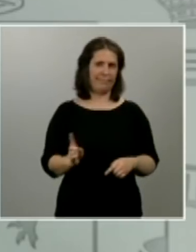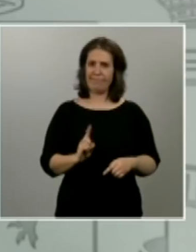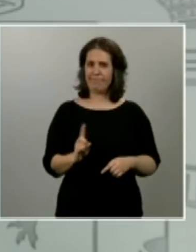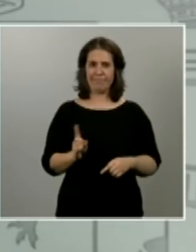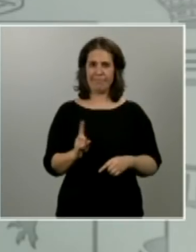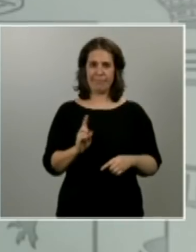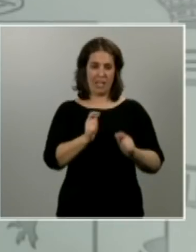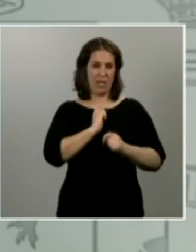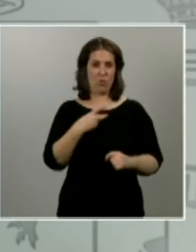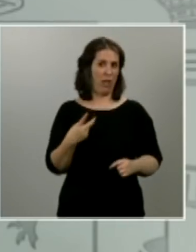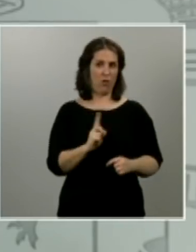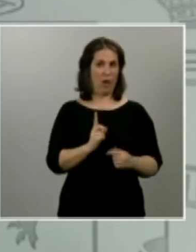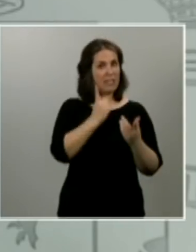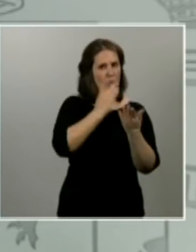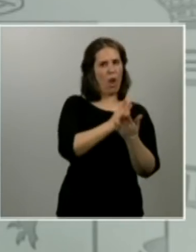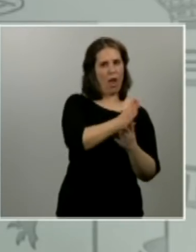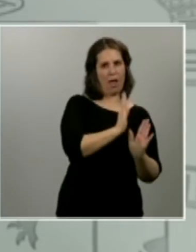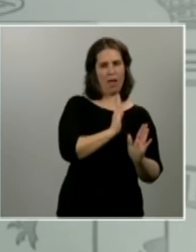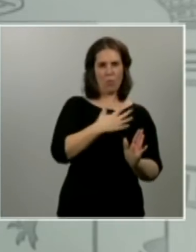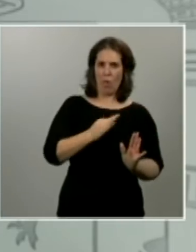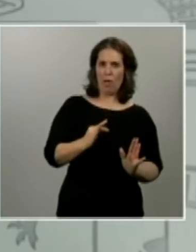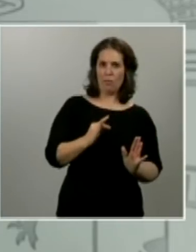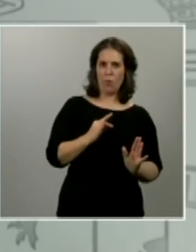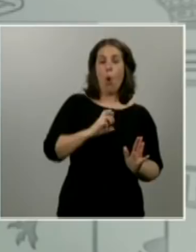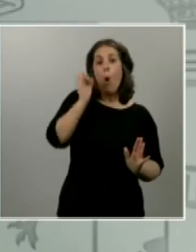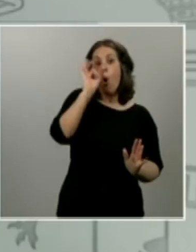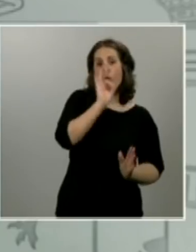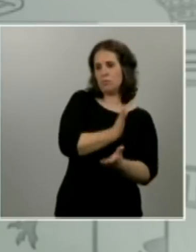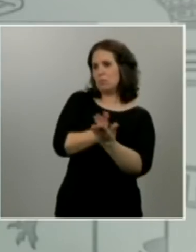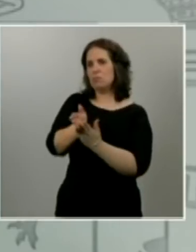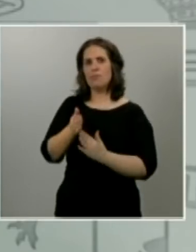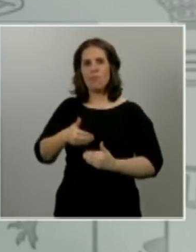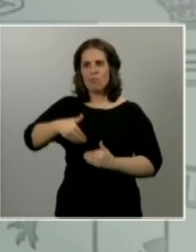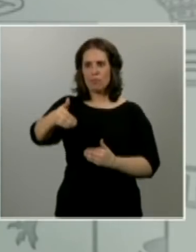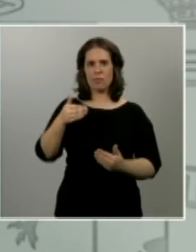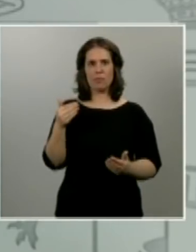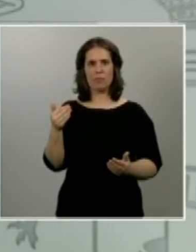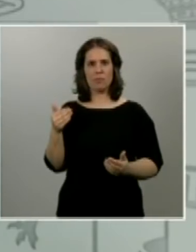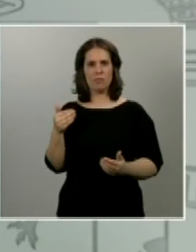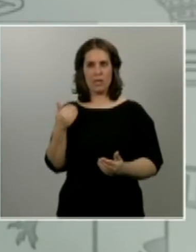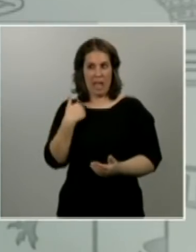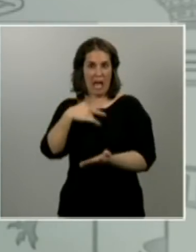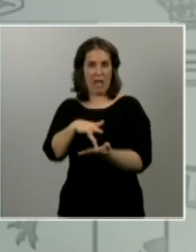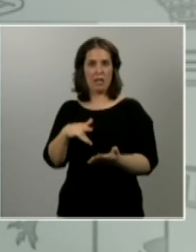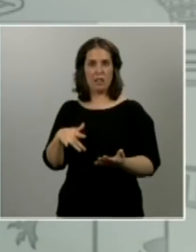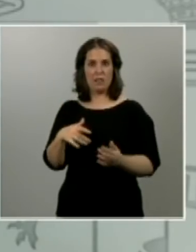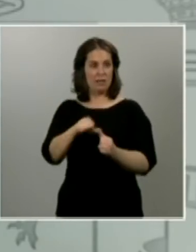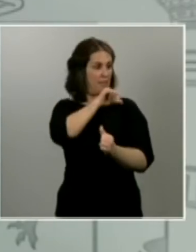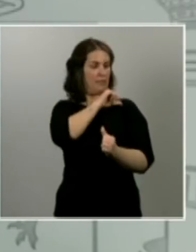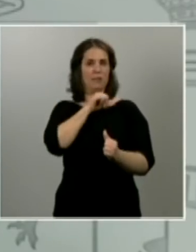actitud completamente distinta podemos comprender que el mundo que viene en el que ya estamos no volverá a ser como el de ayer